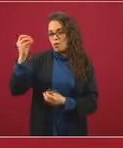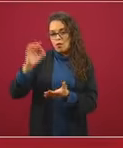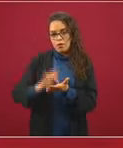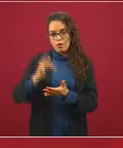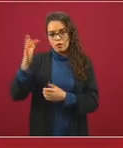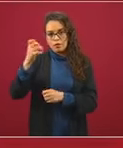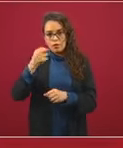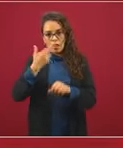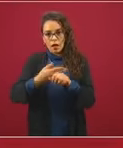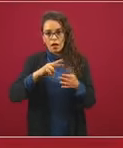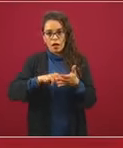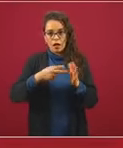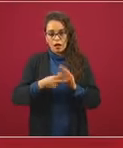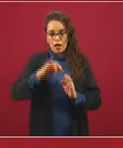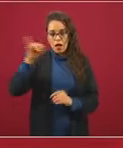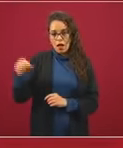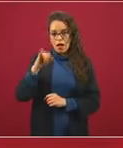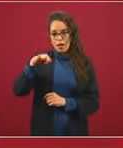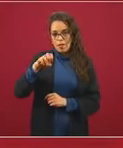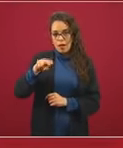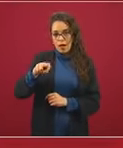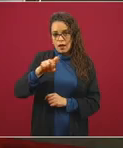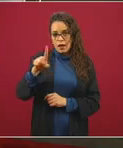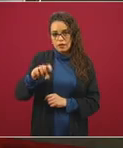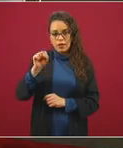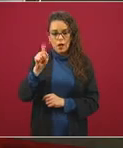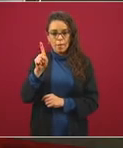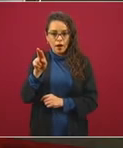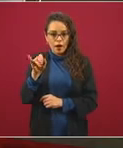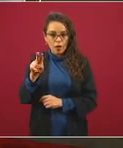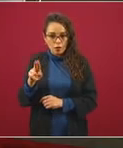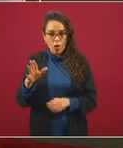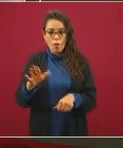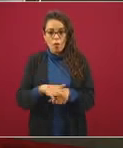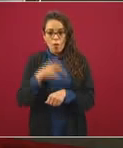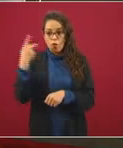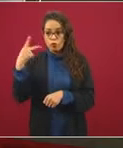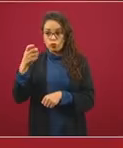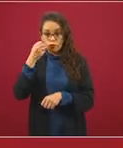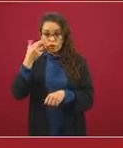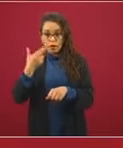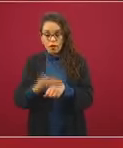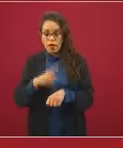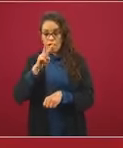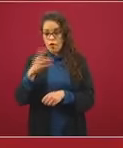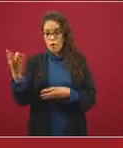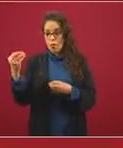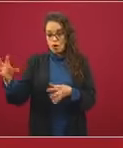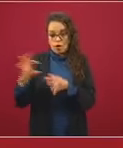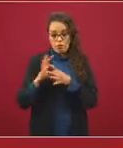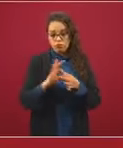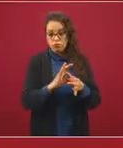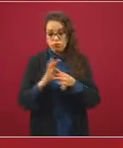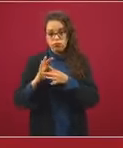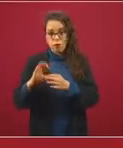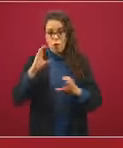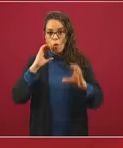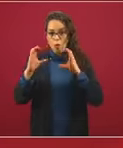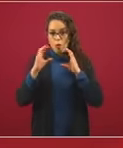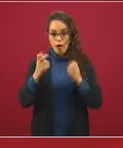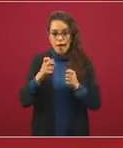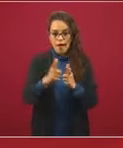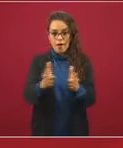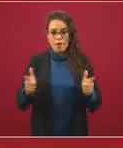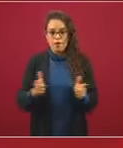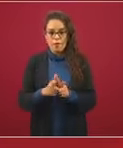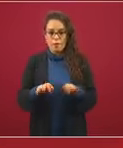ingeniero Jiménez Espriú y sus subsecretarios que han estado también muy cercanos a este grupo de trabajo, a este